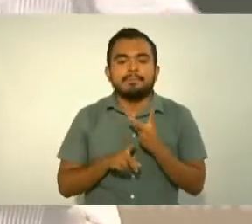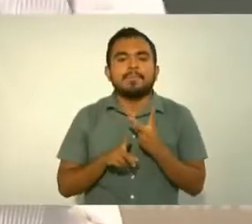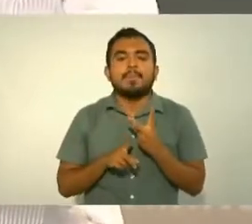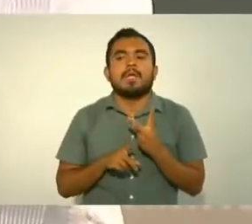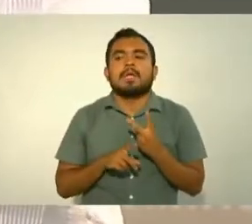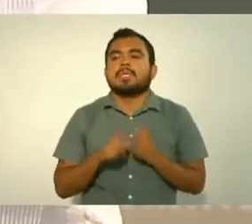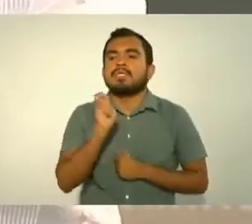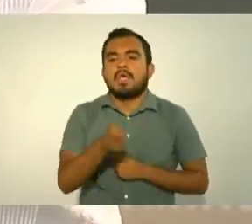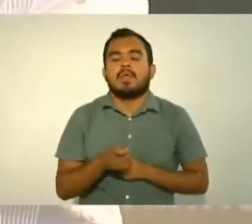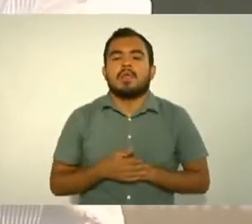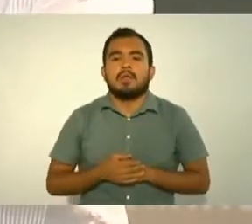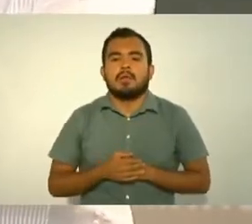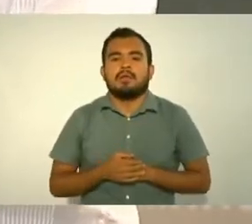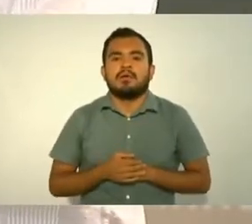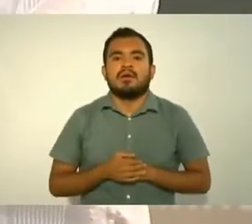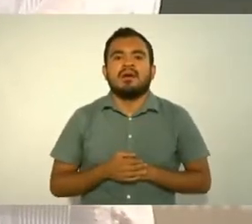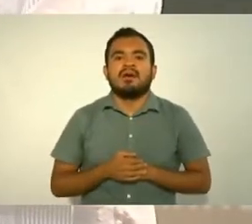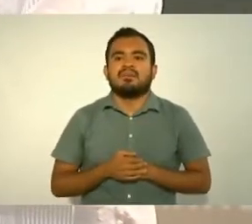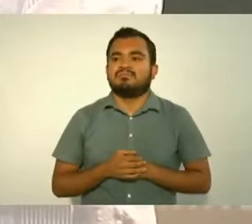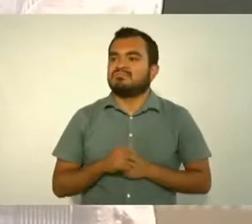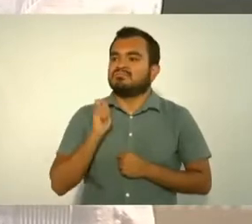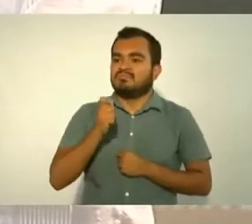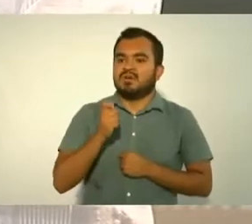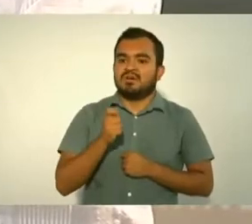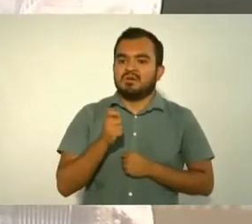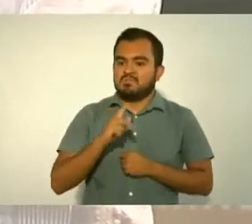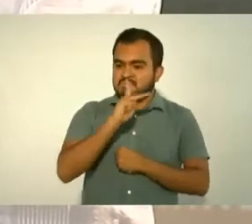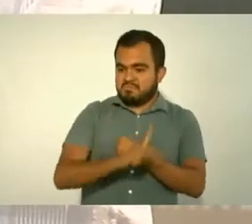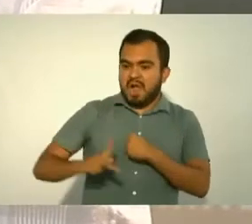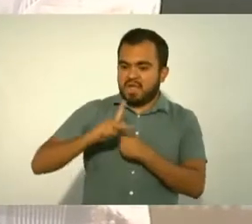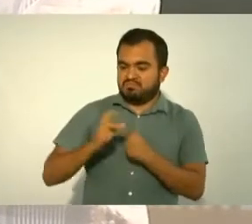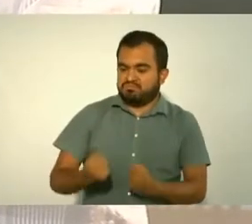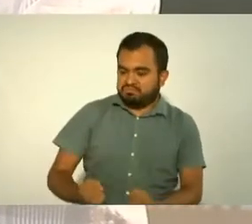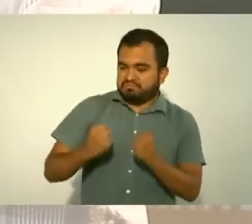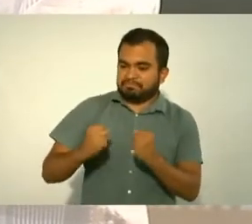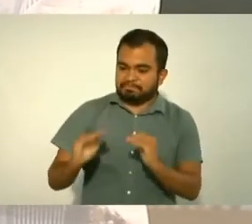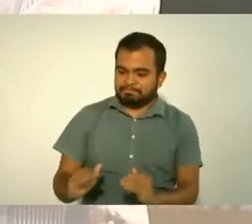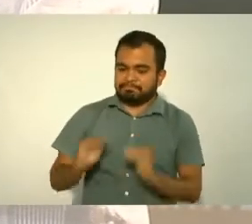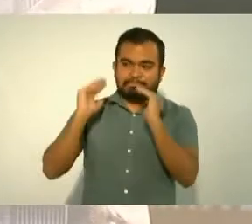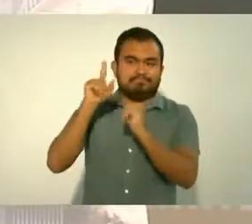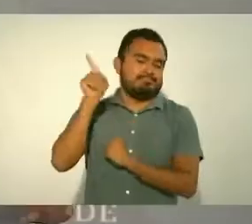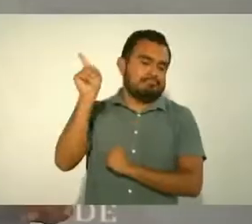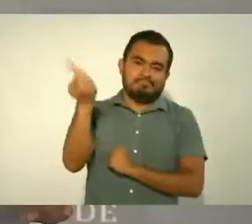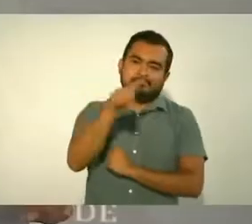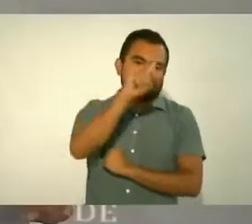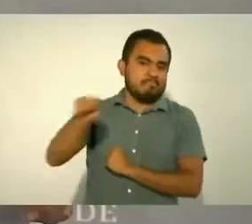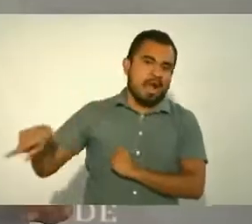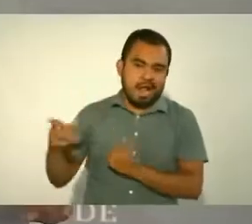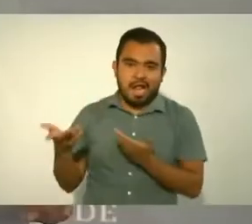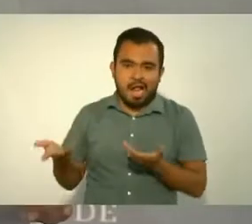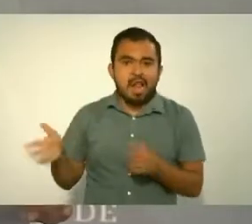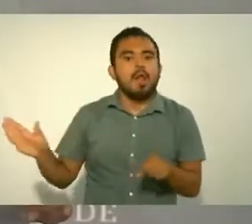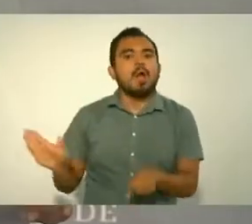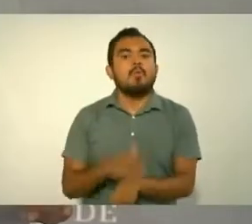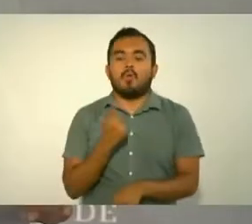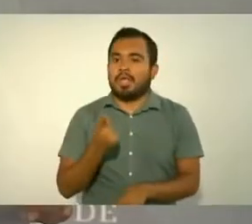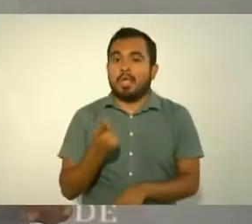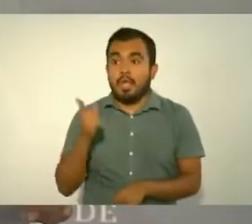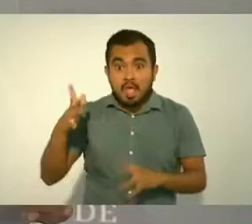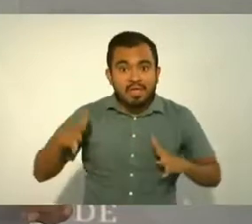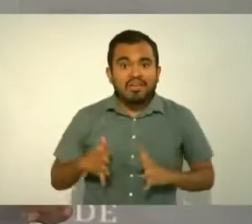grandes potencias porque se debió evitar